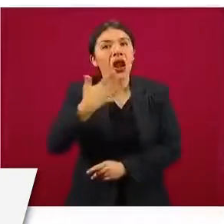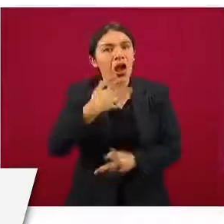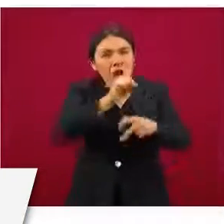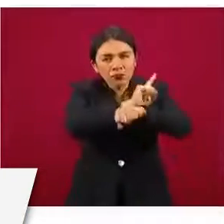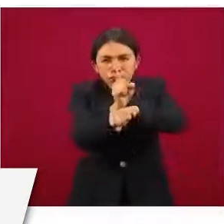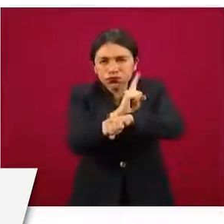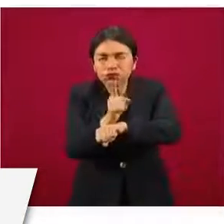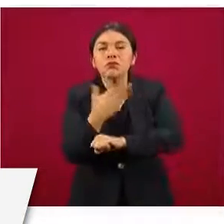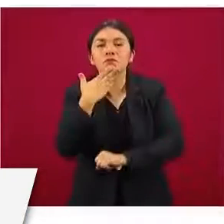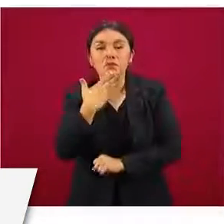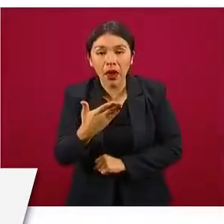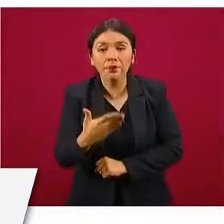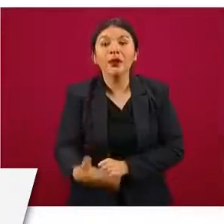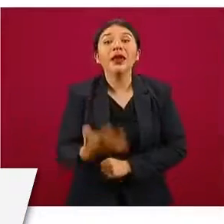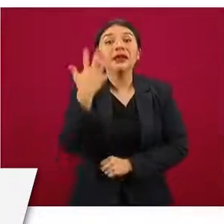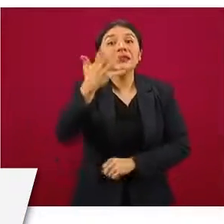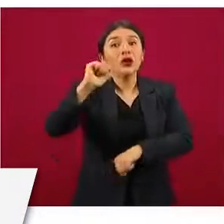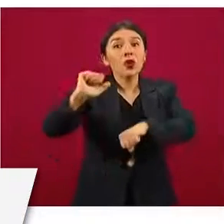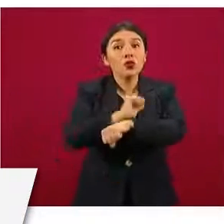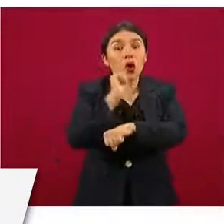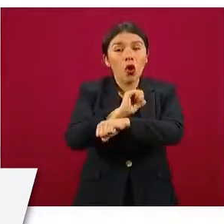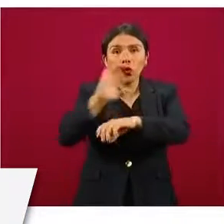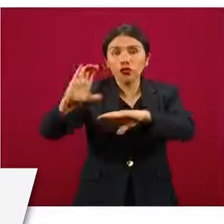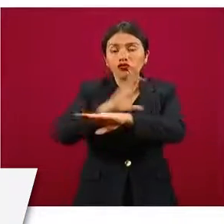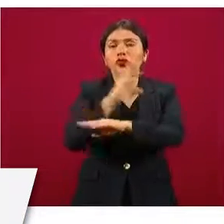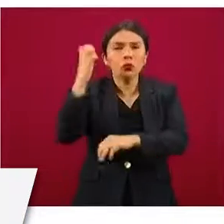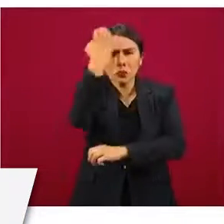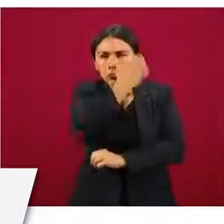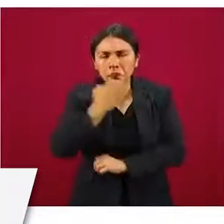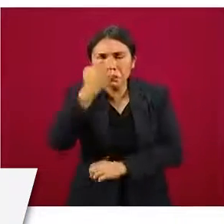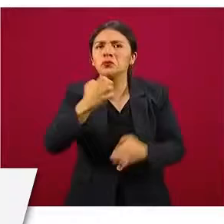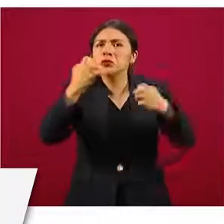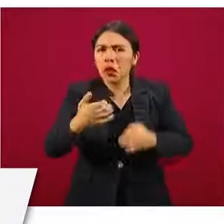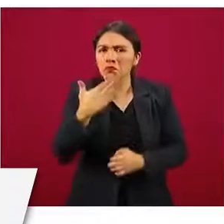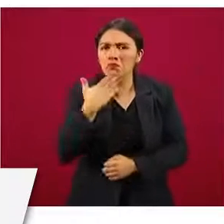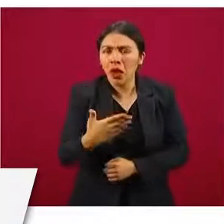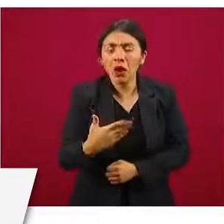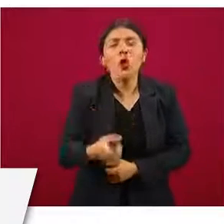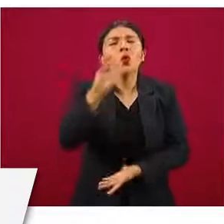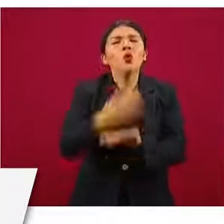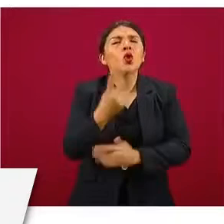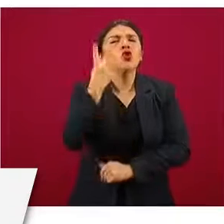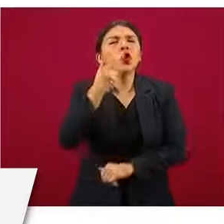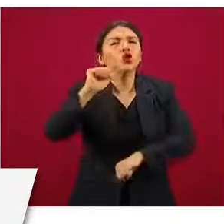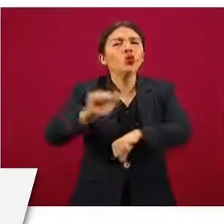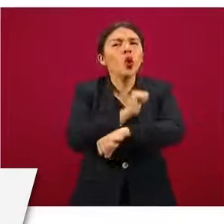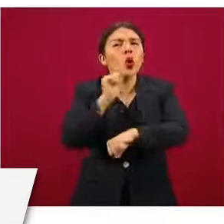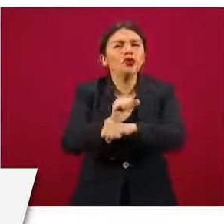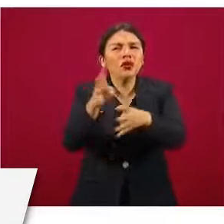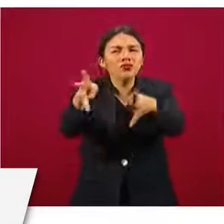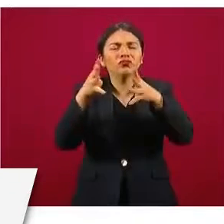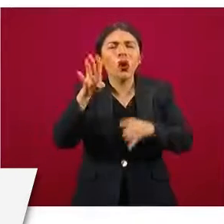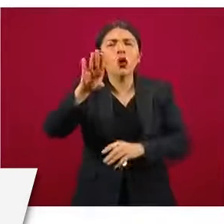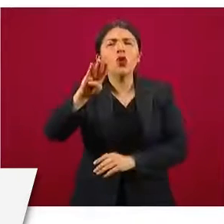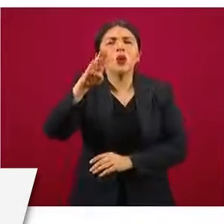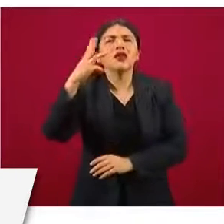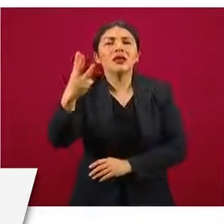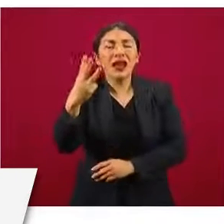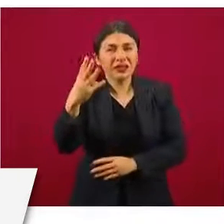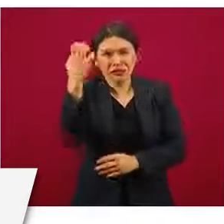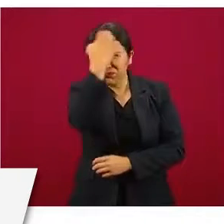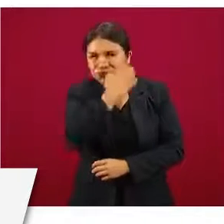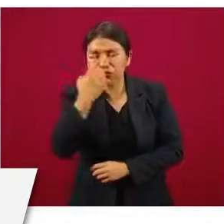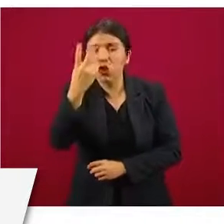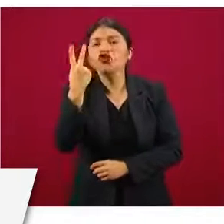los cinco vehículos verificados estaban bien, sólo inmovilizamos dos autotanques de 93 autotanques